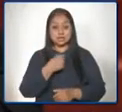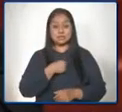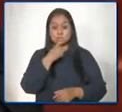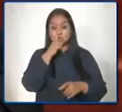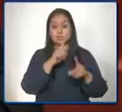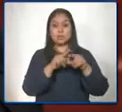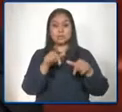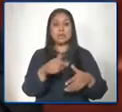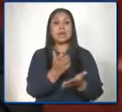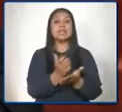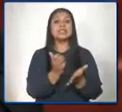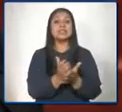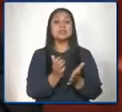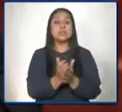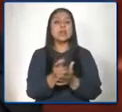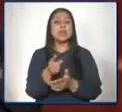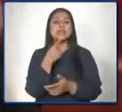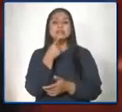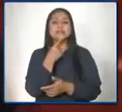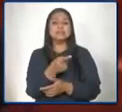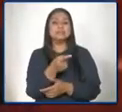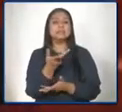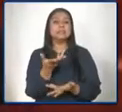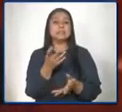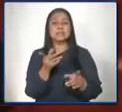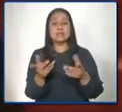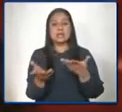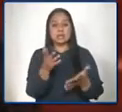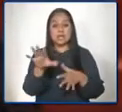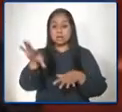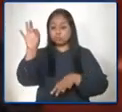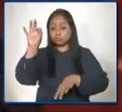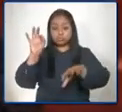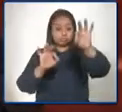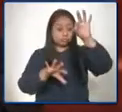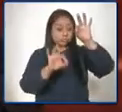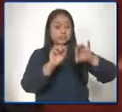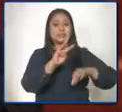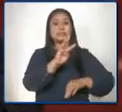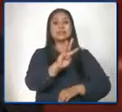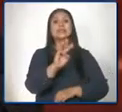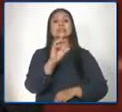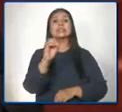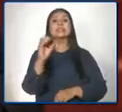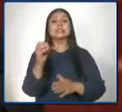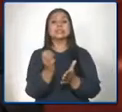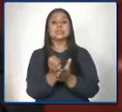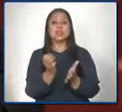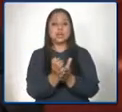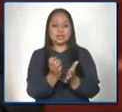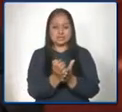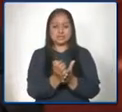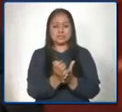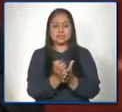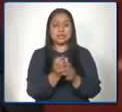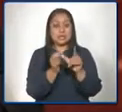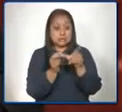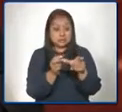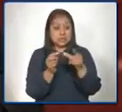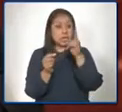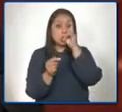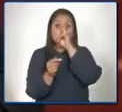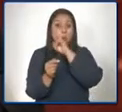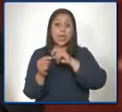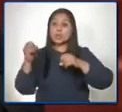escuelas estamos hablando de que han sido seleccionadas trescientas escuelas donde no hay